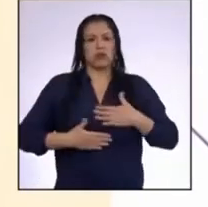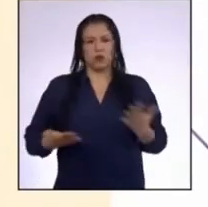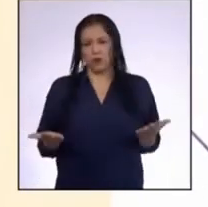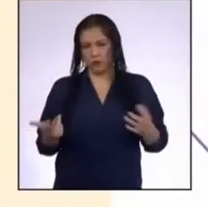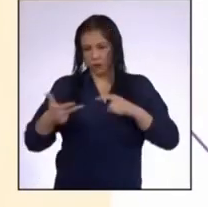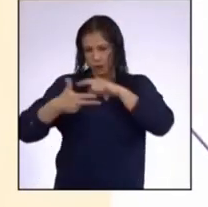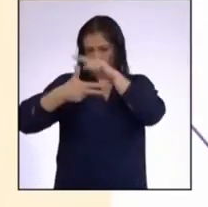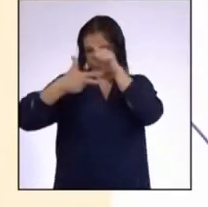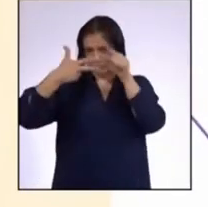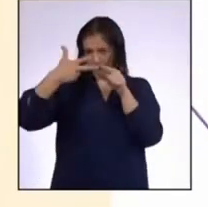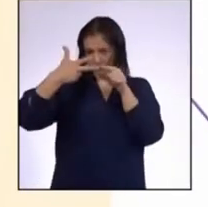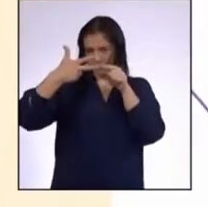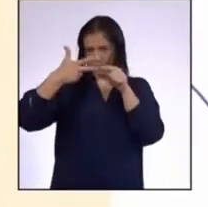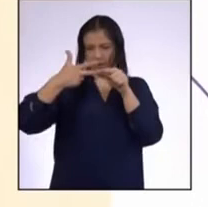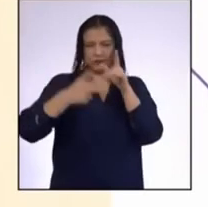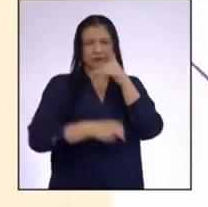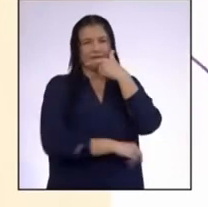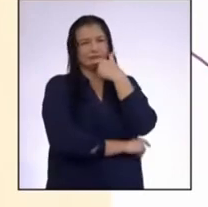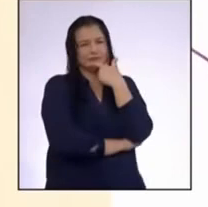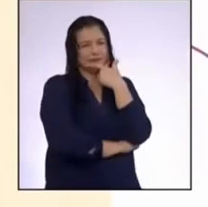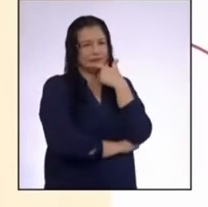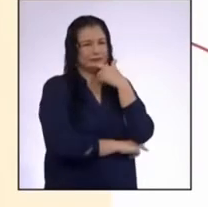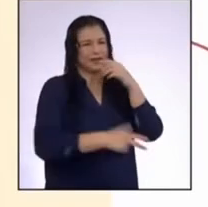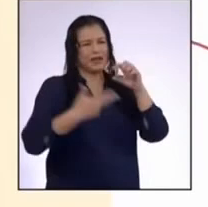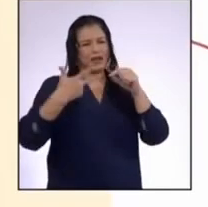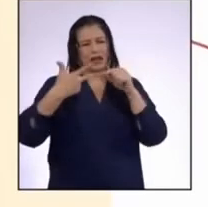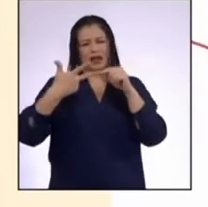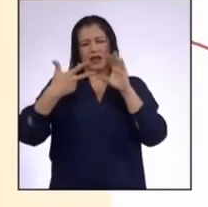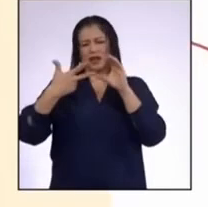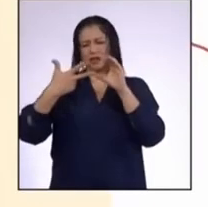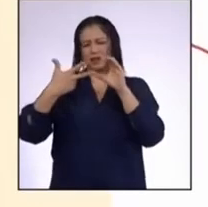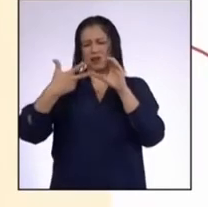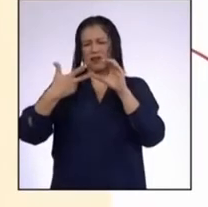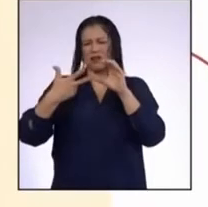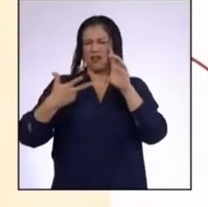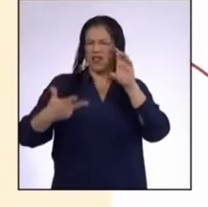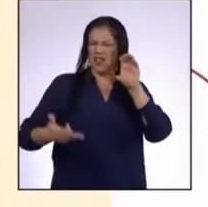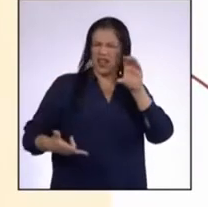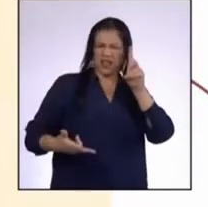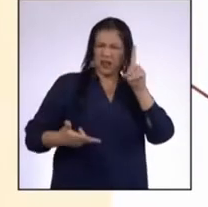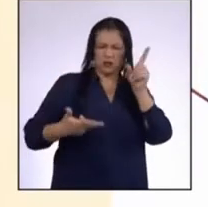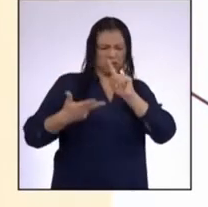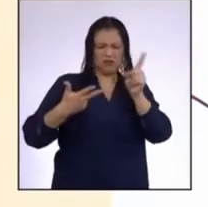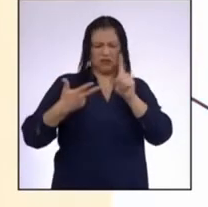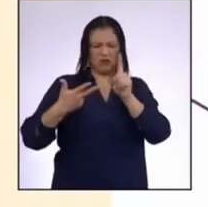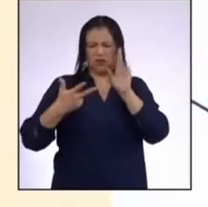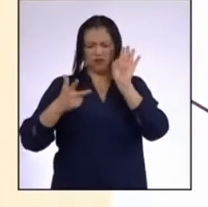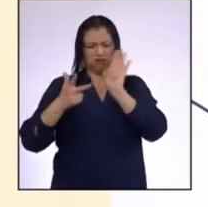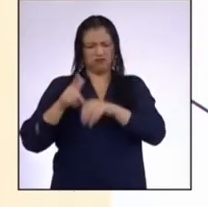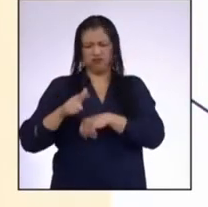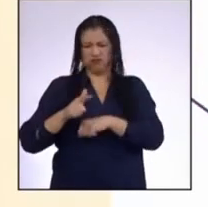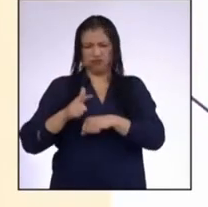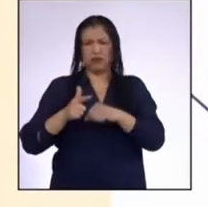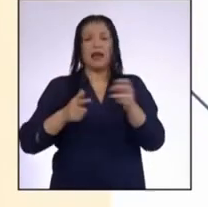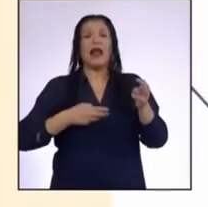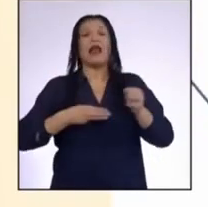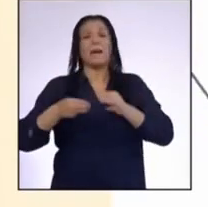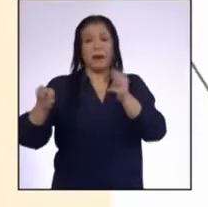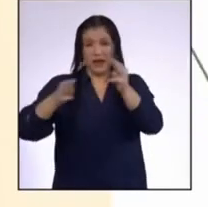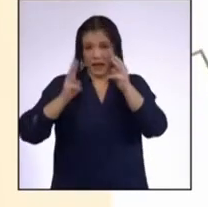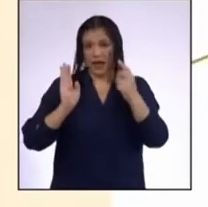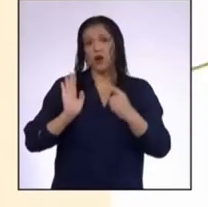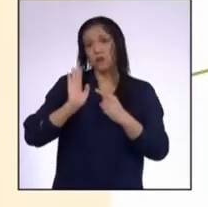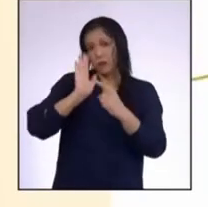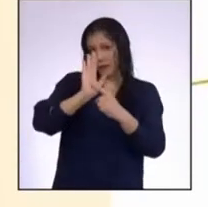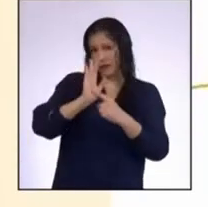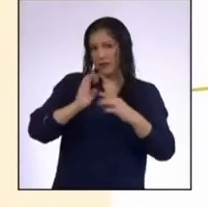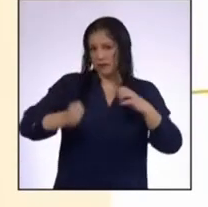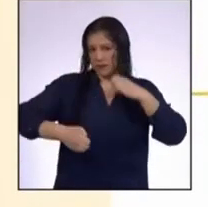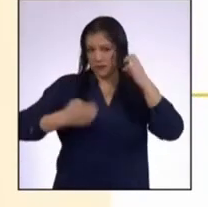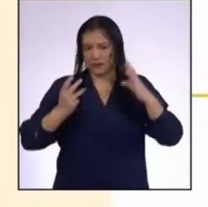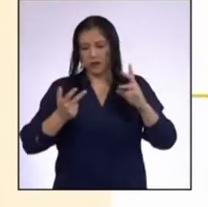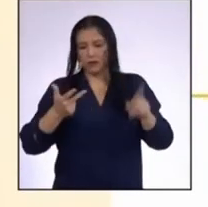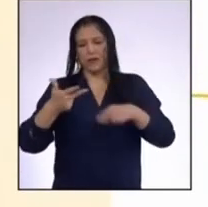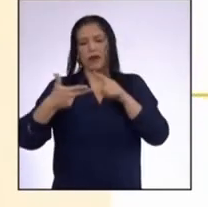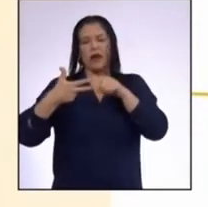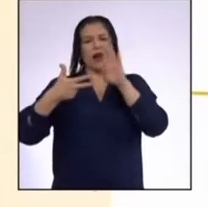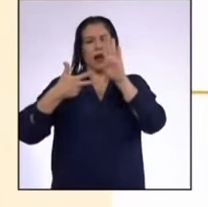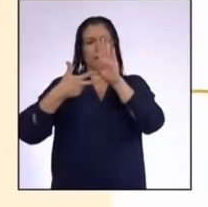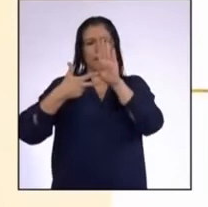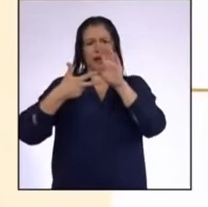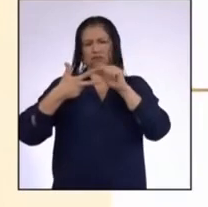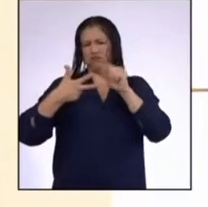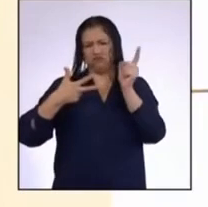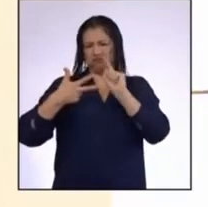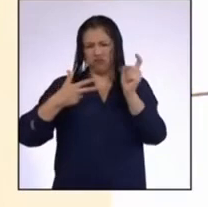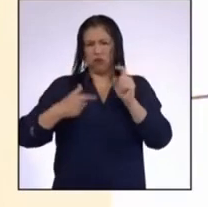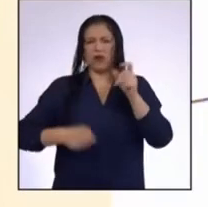Ya. La C no es porque Darwin descubrió otra cosa La forma en que las personas se expresaban La B tampoco